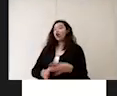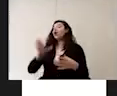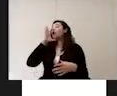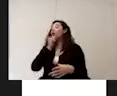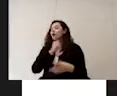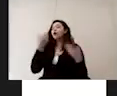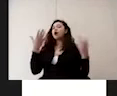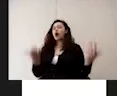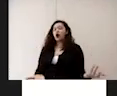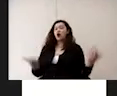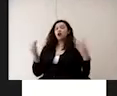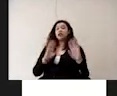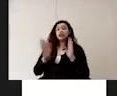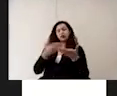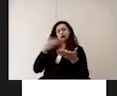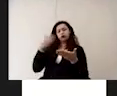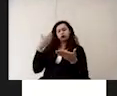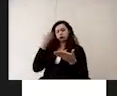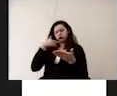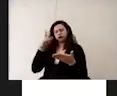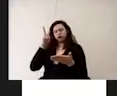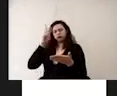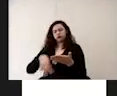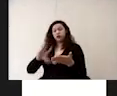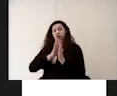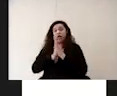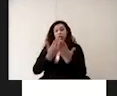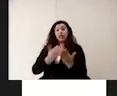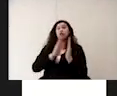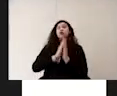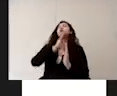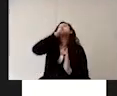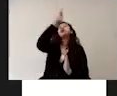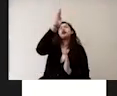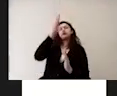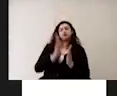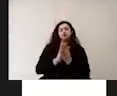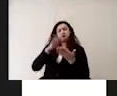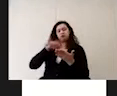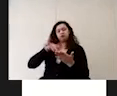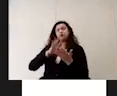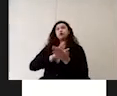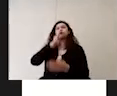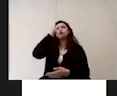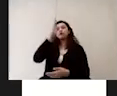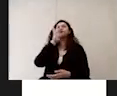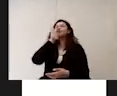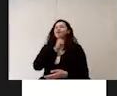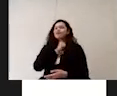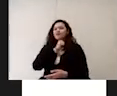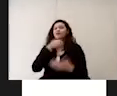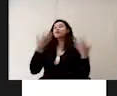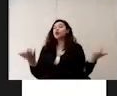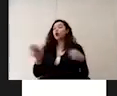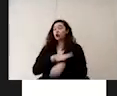que una vez terminada la consulta el libro sea regresado directamente al sitio donde se tomó porque